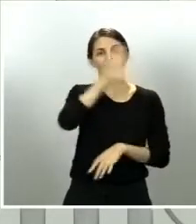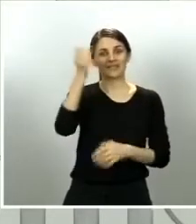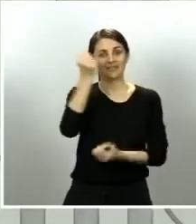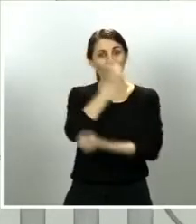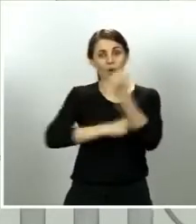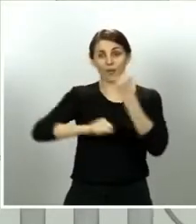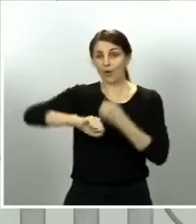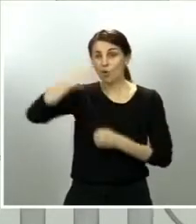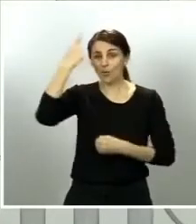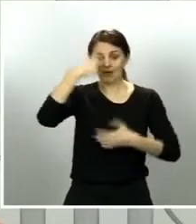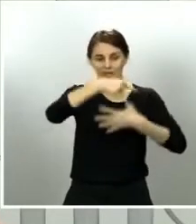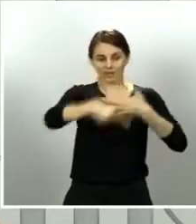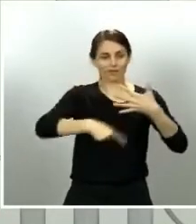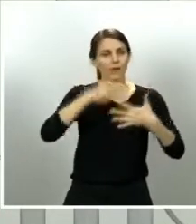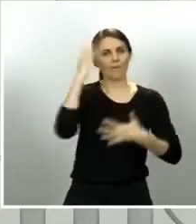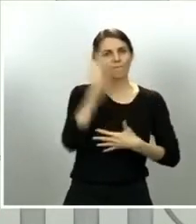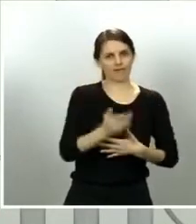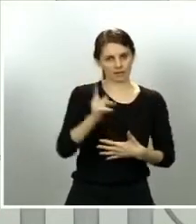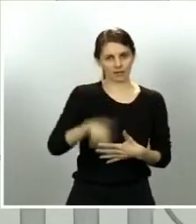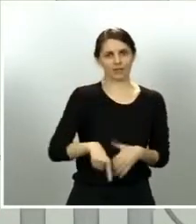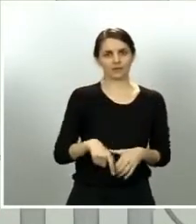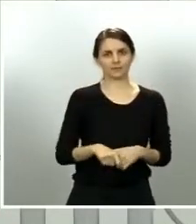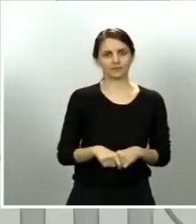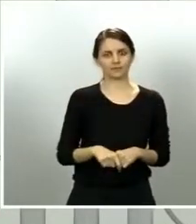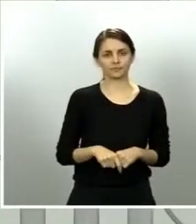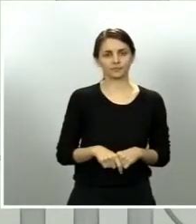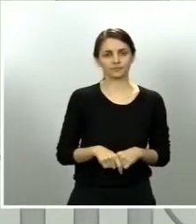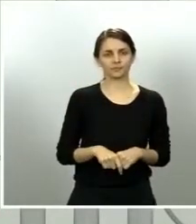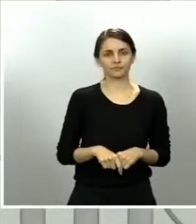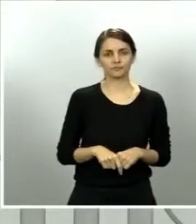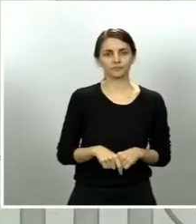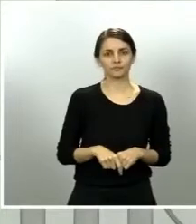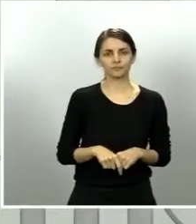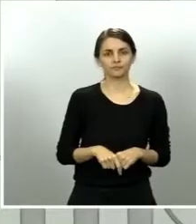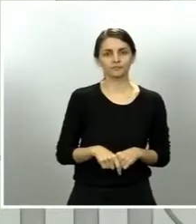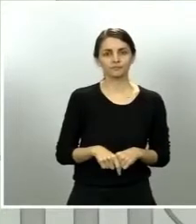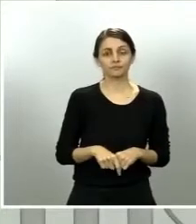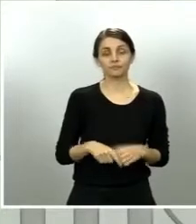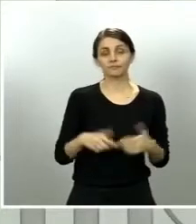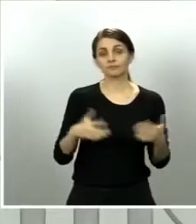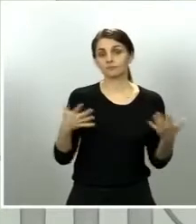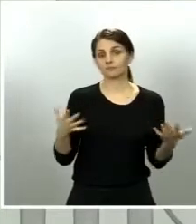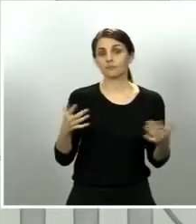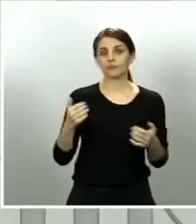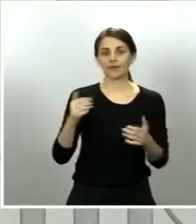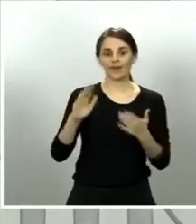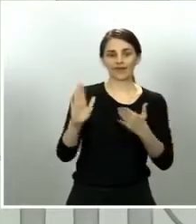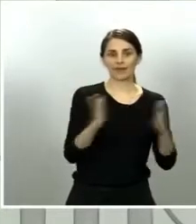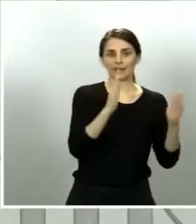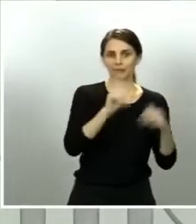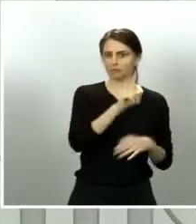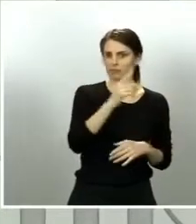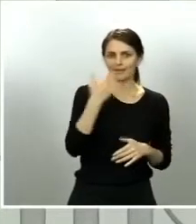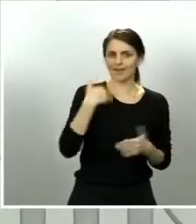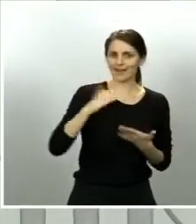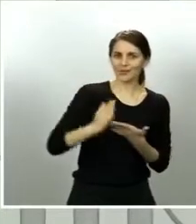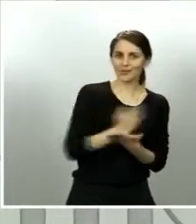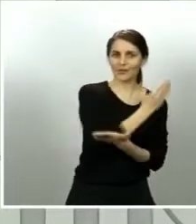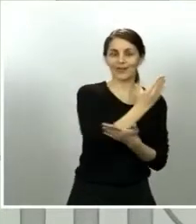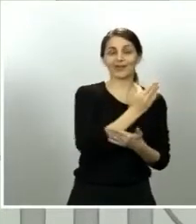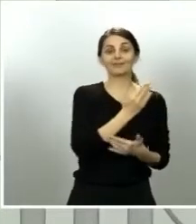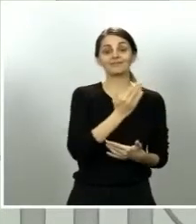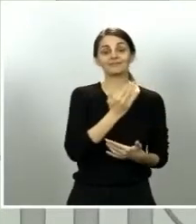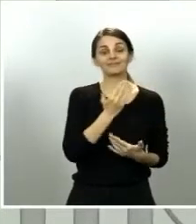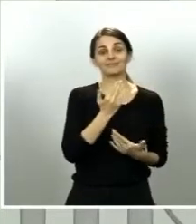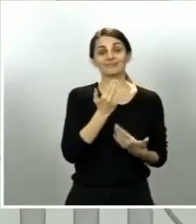En segundo lugar, nosotros hemos superado ya la primera etapa gracias a las medidas o como consecuencia de las